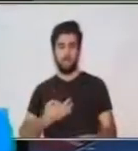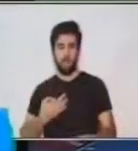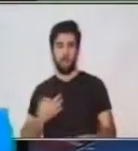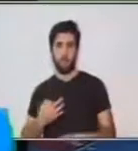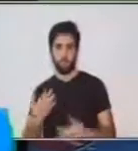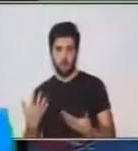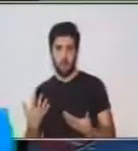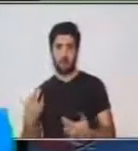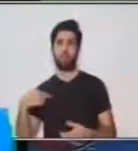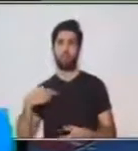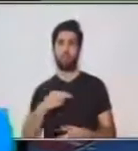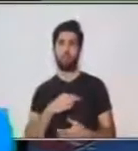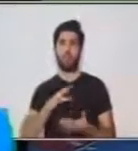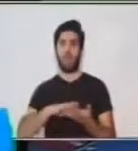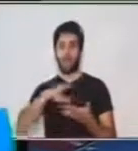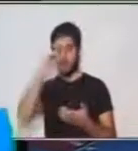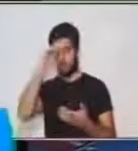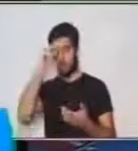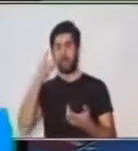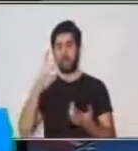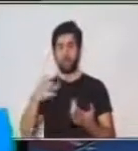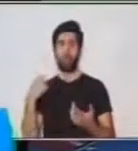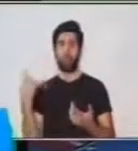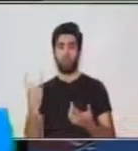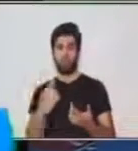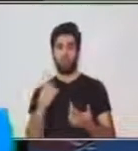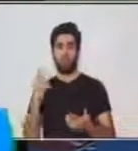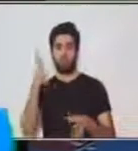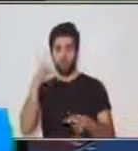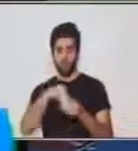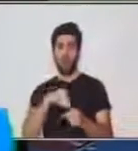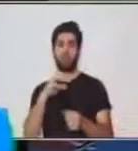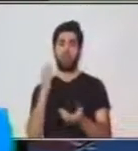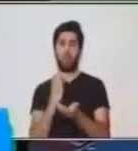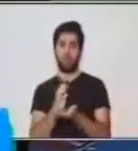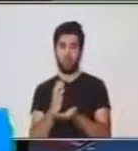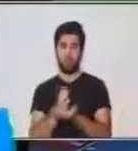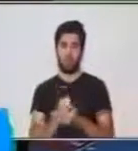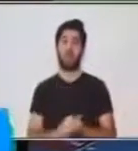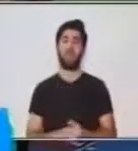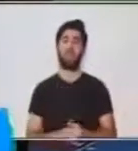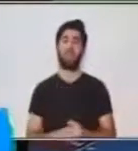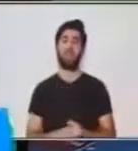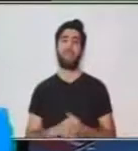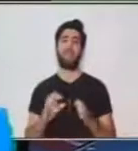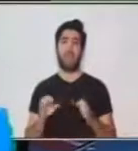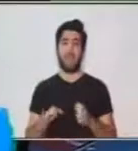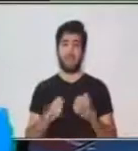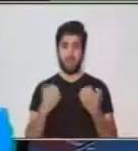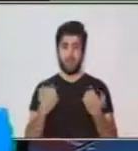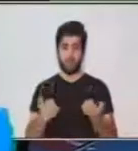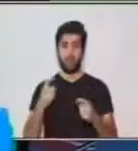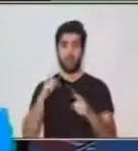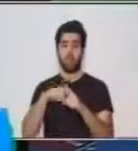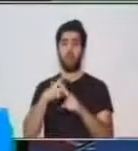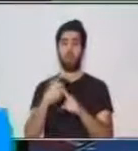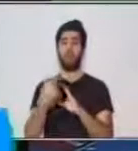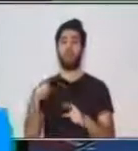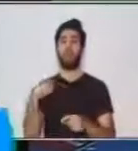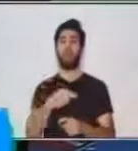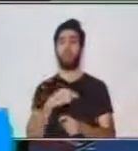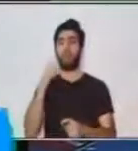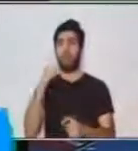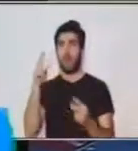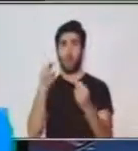casa y que hemos aprendido también en la escuela. Entonces, cuando conocemos personas